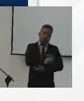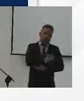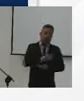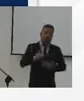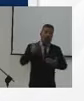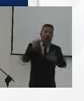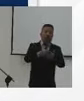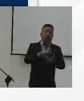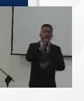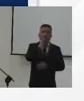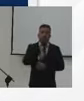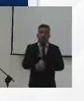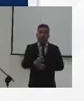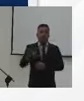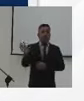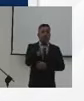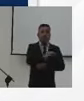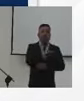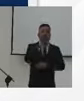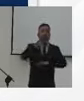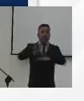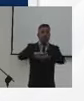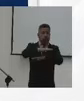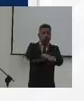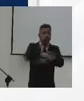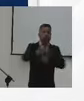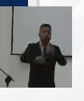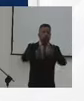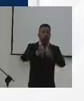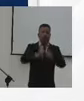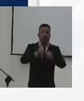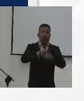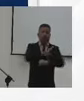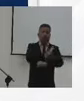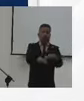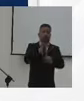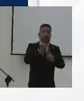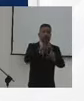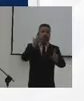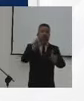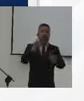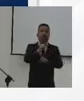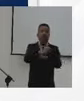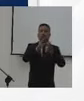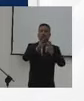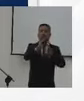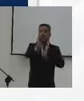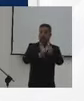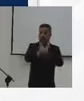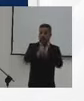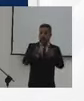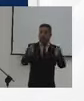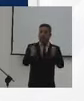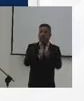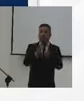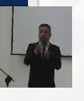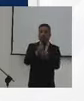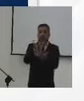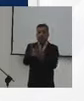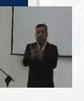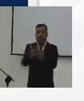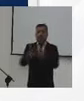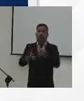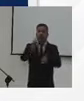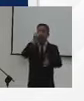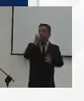lactantes hasta adulto mayor y que eso tenía que redundar en el fortalecimiento del impacto social del deporte, también con la